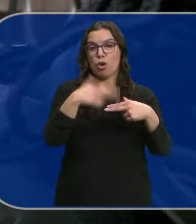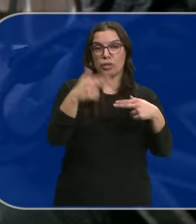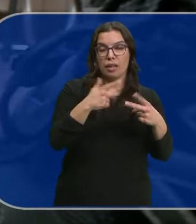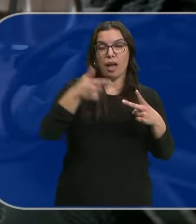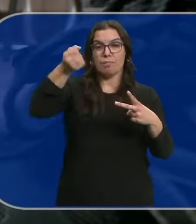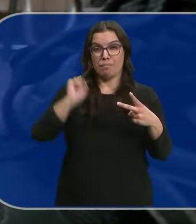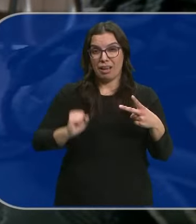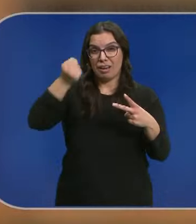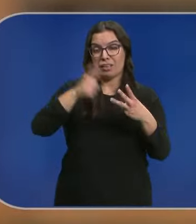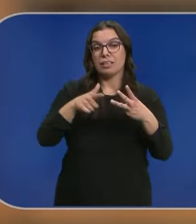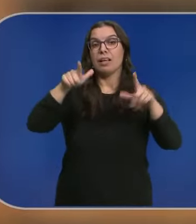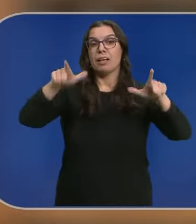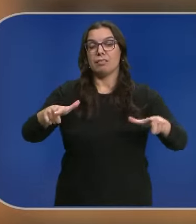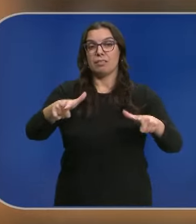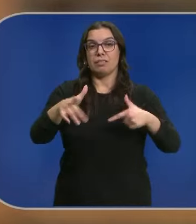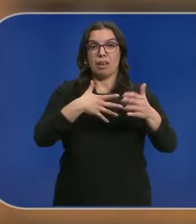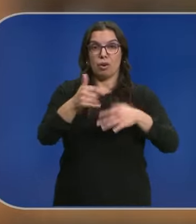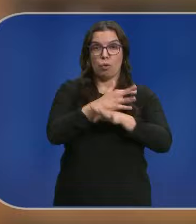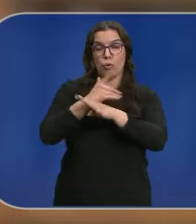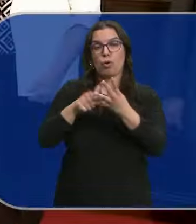Máquinas Salones de juego Y online